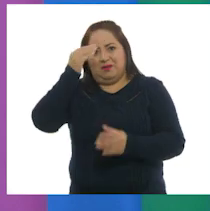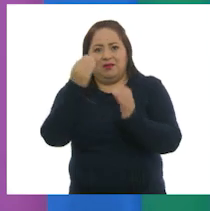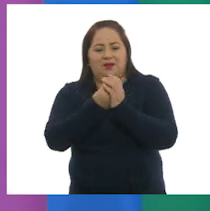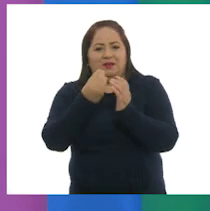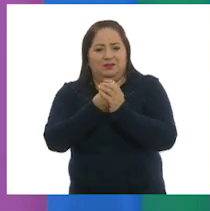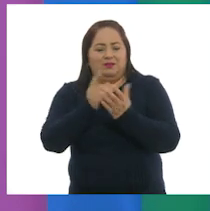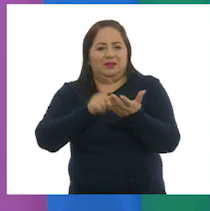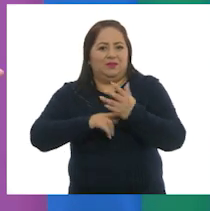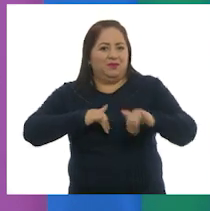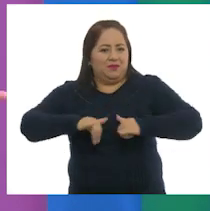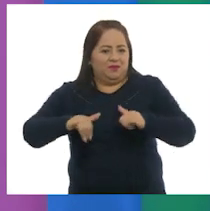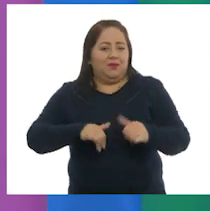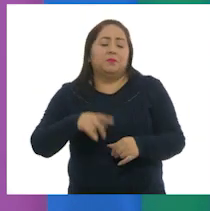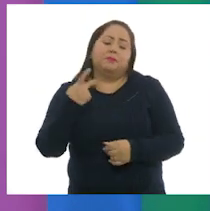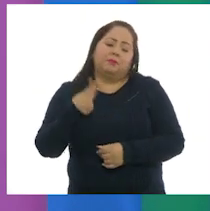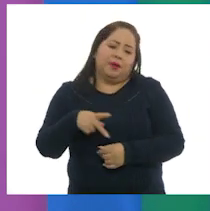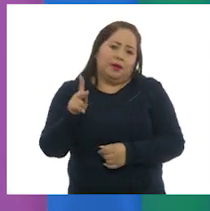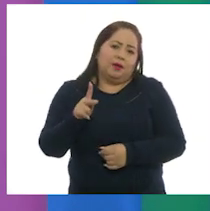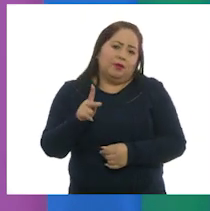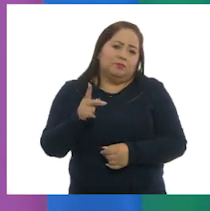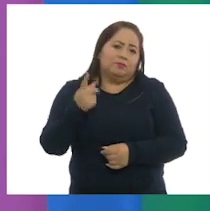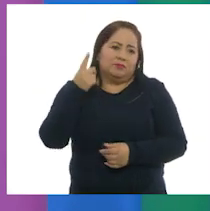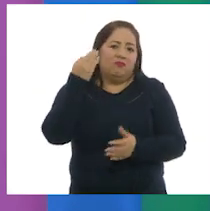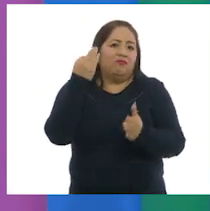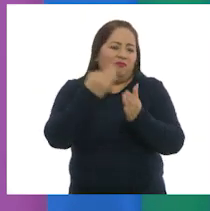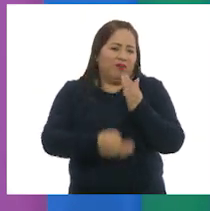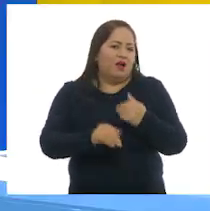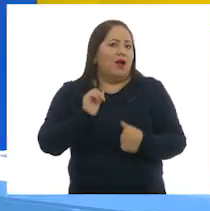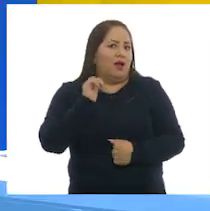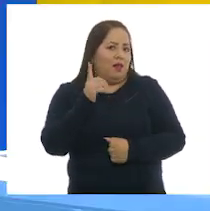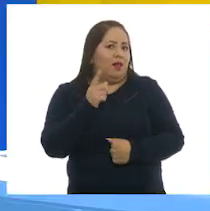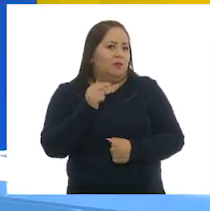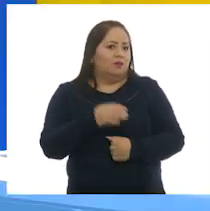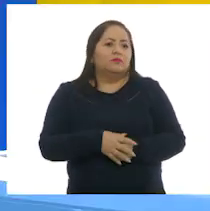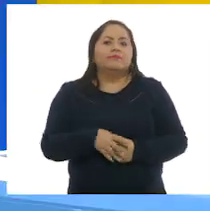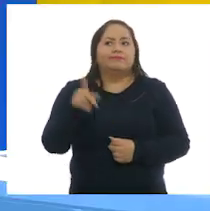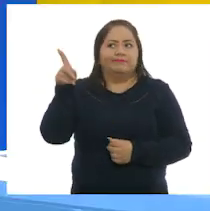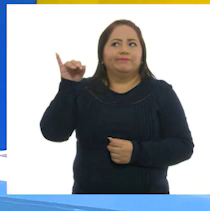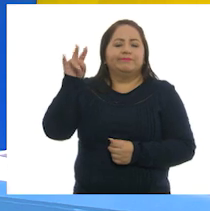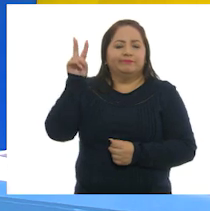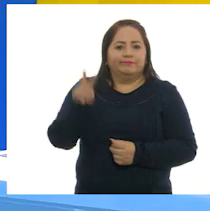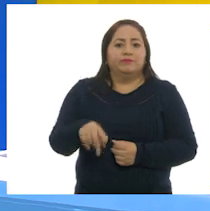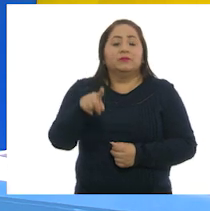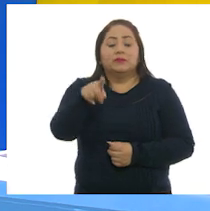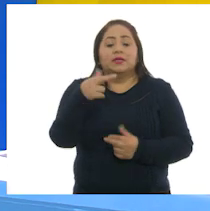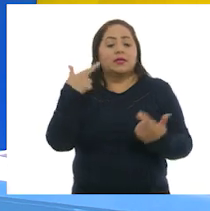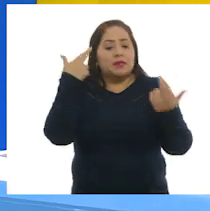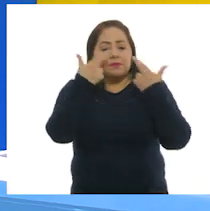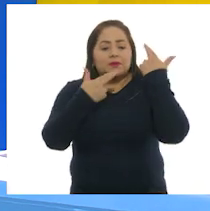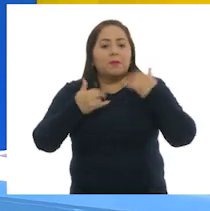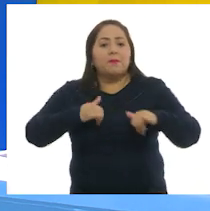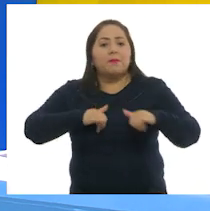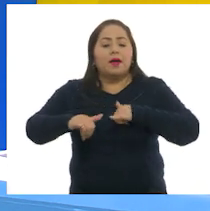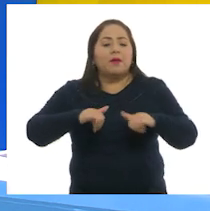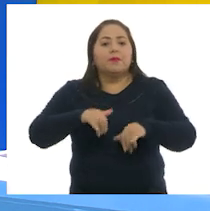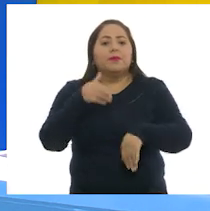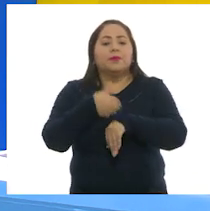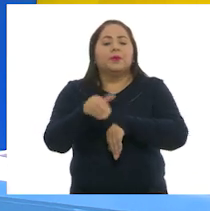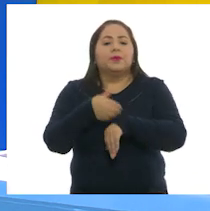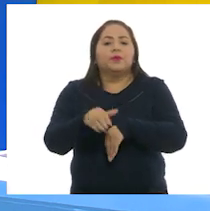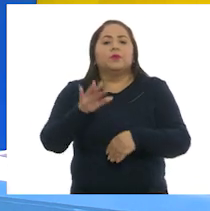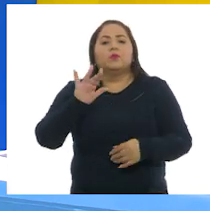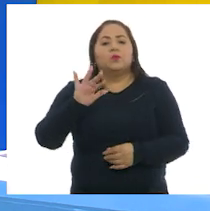de geografía, aunque creo que nos falta algo. Cierto. Revisemos el mapa de la página